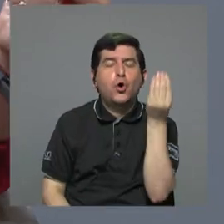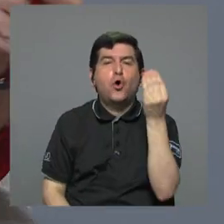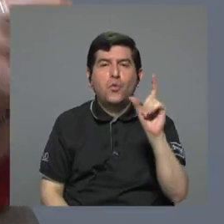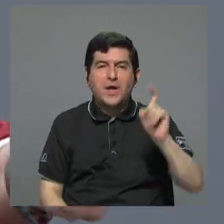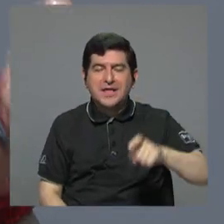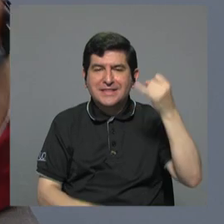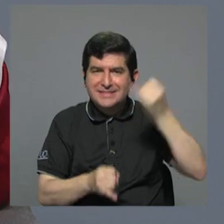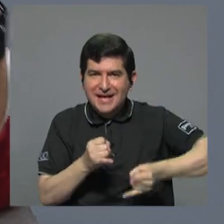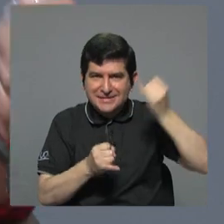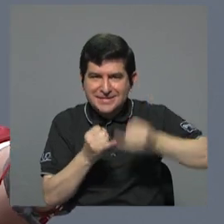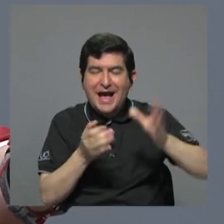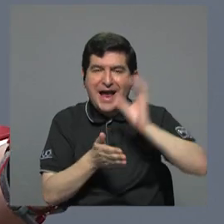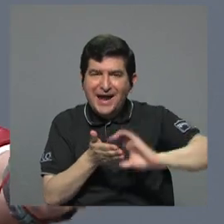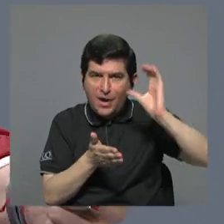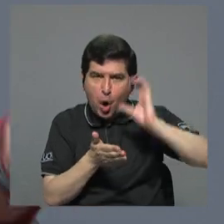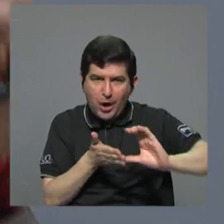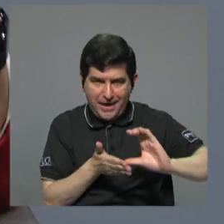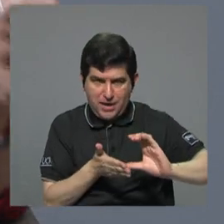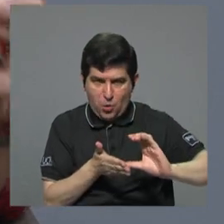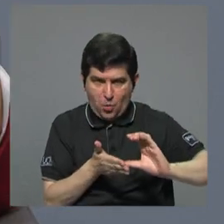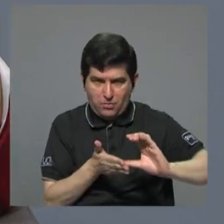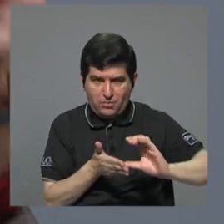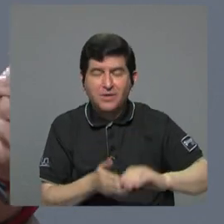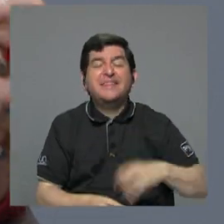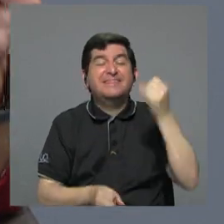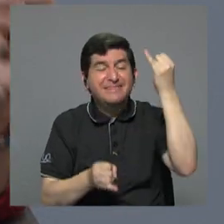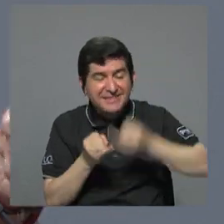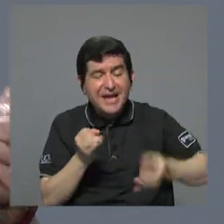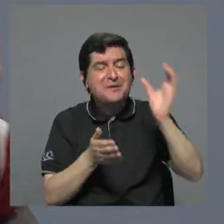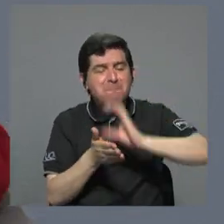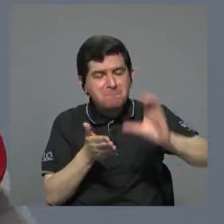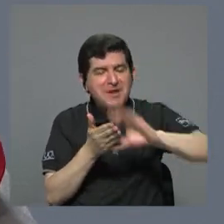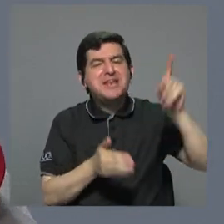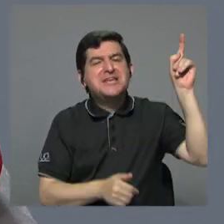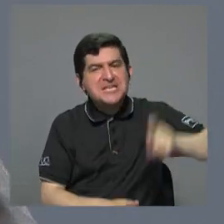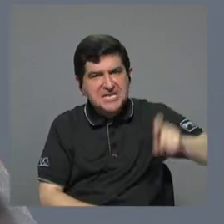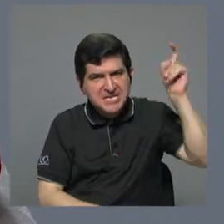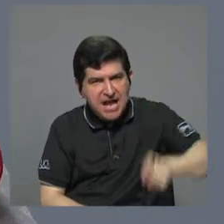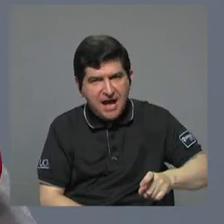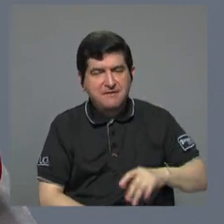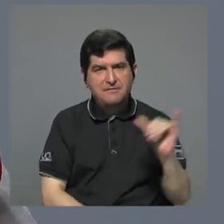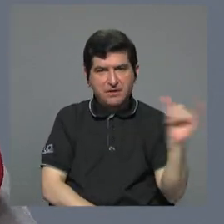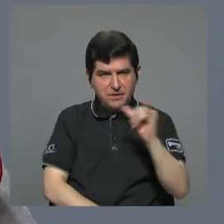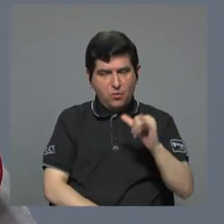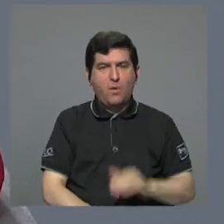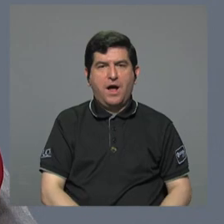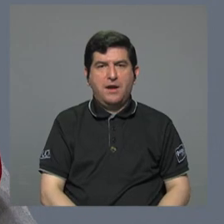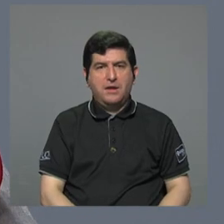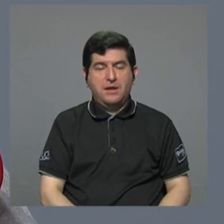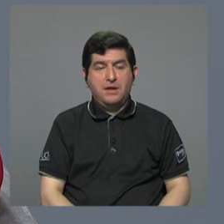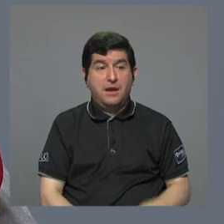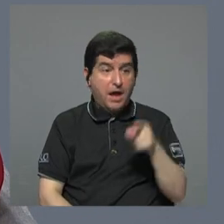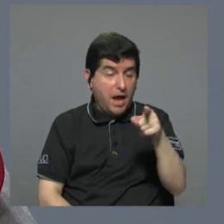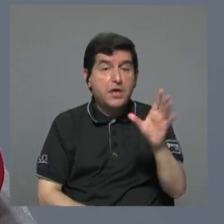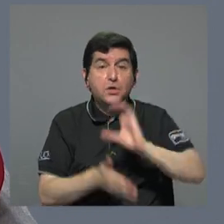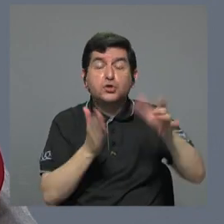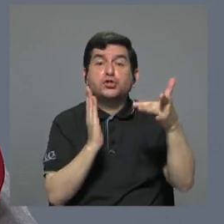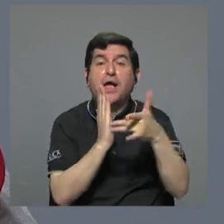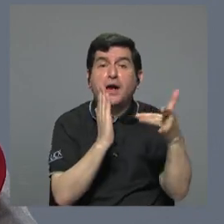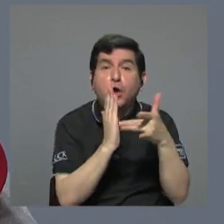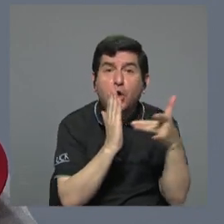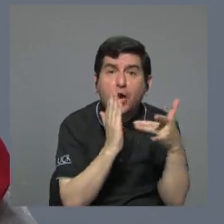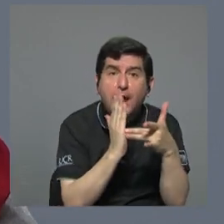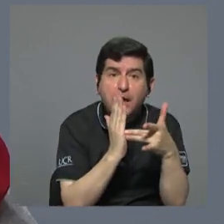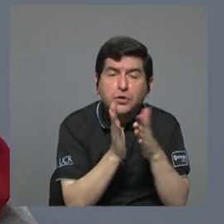que terminar el colegio tienen que terminar el colegio y tienen también que estar los que están en colegios técnicos